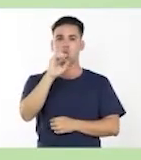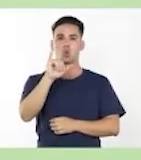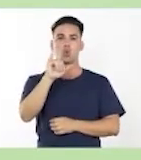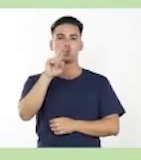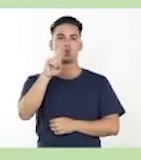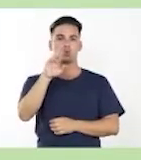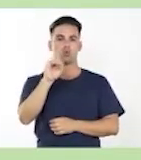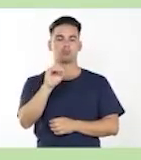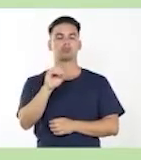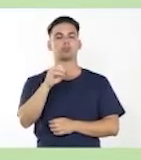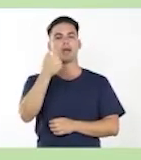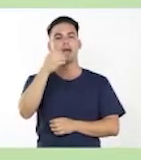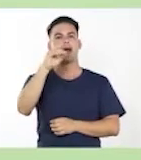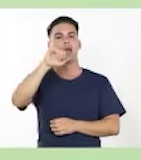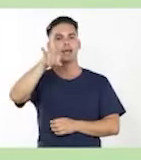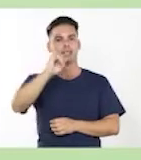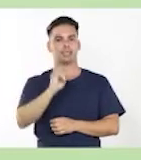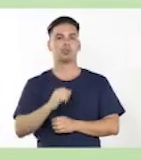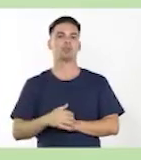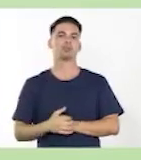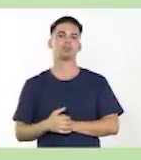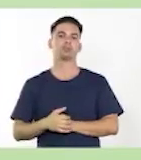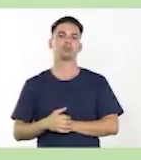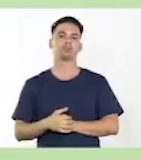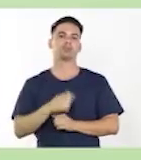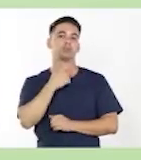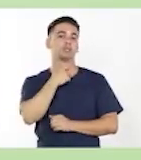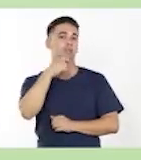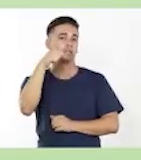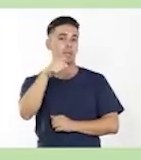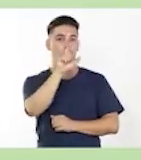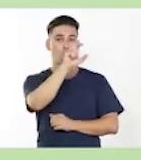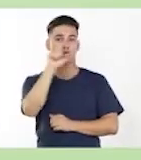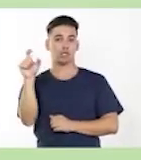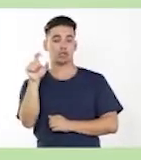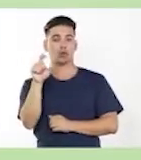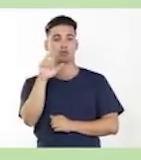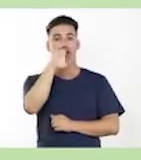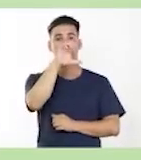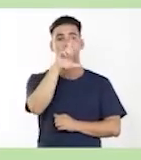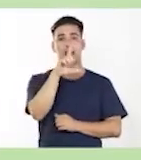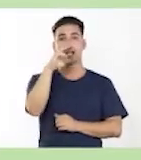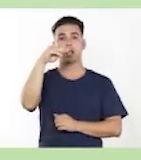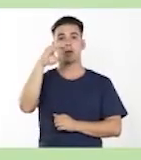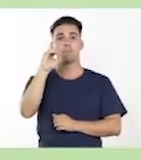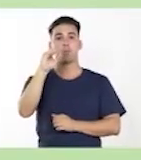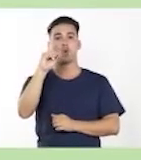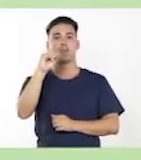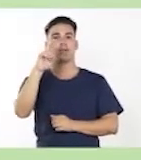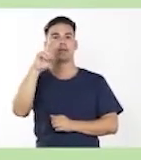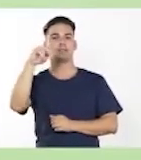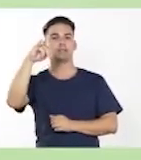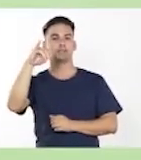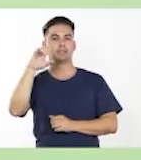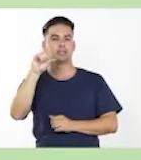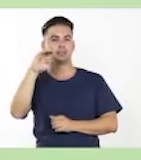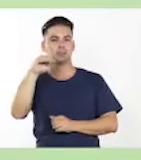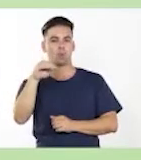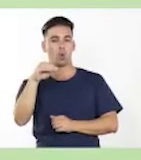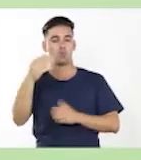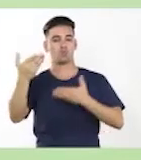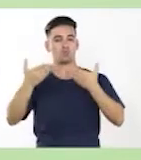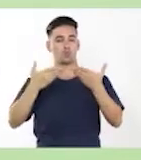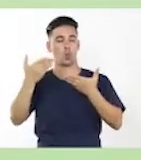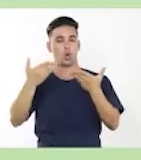adjetiva. Ejemplo, el modernismo, cuyos poetas no